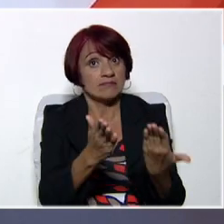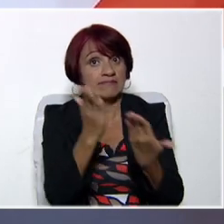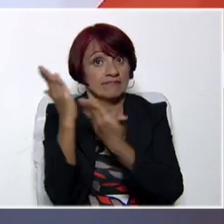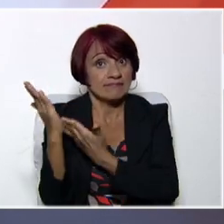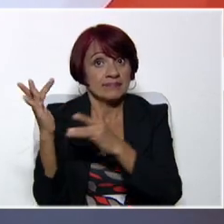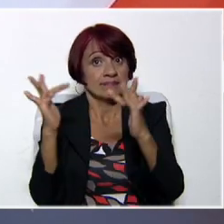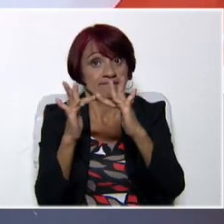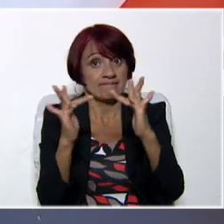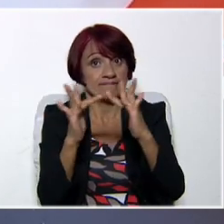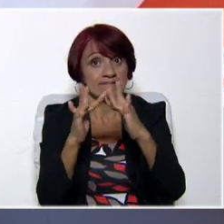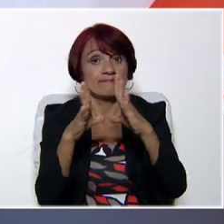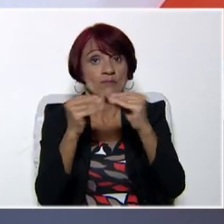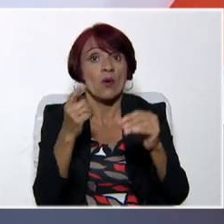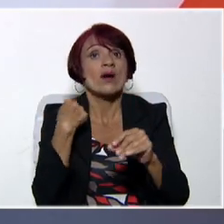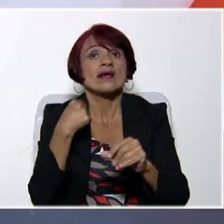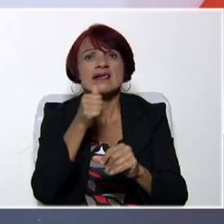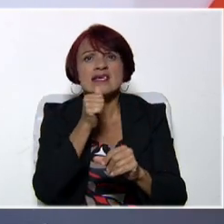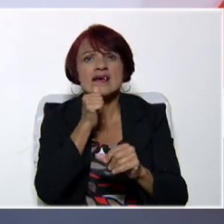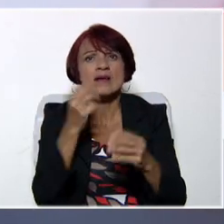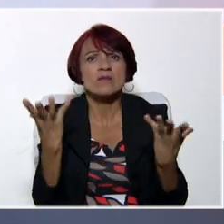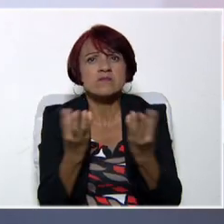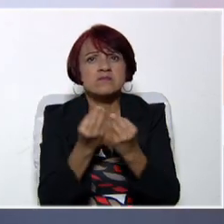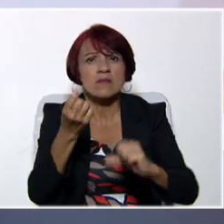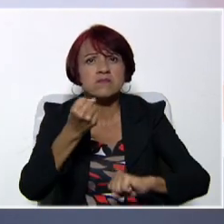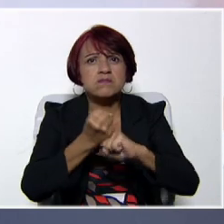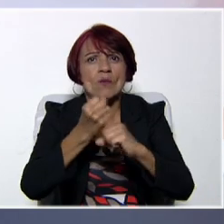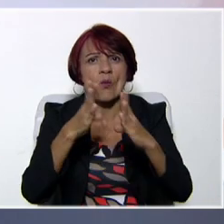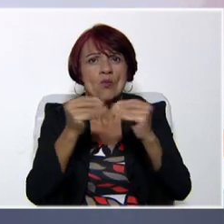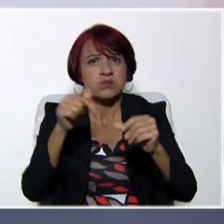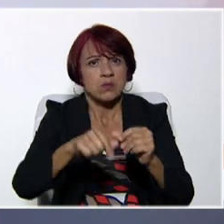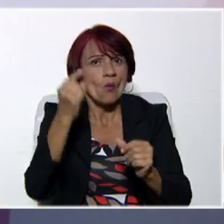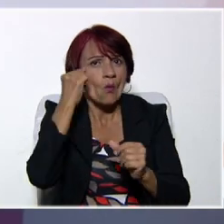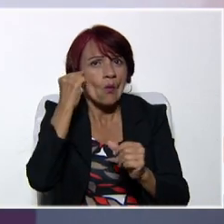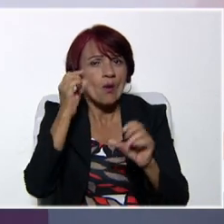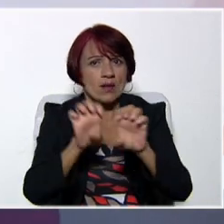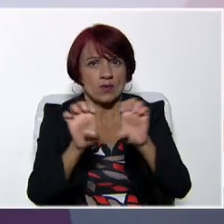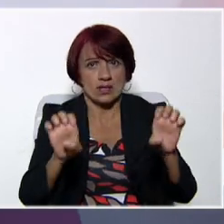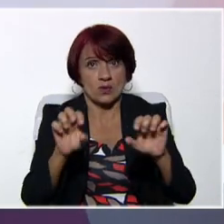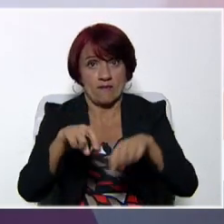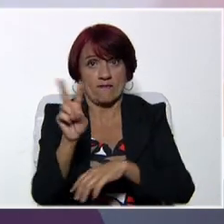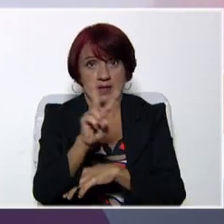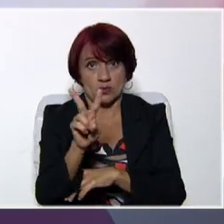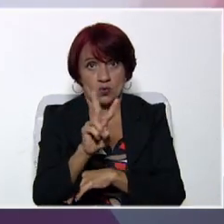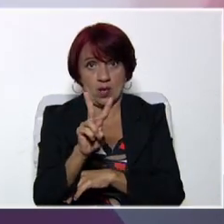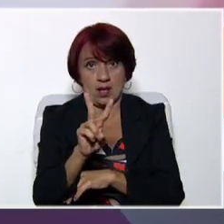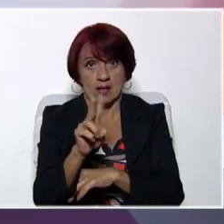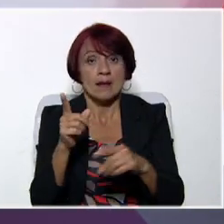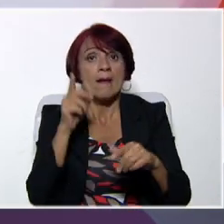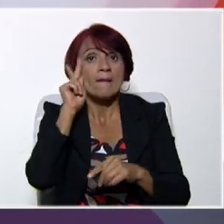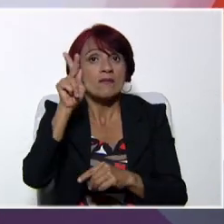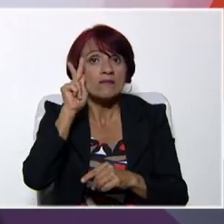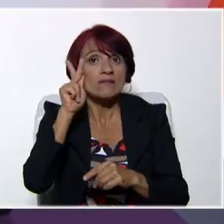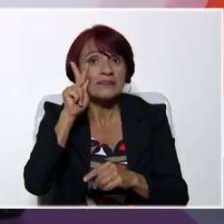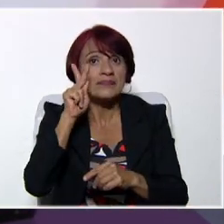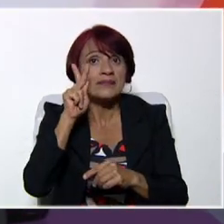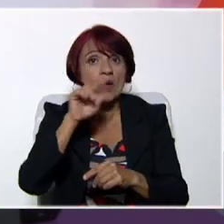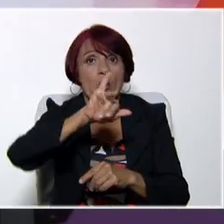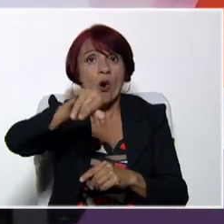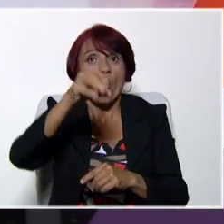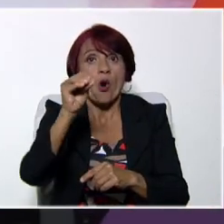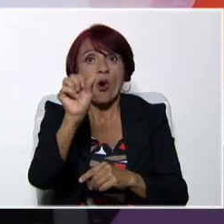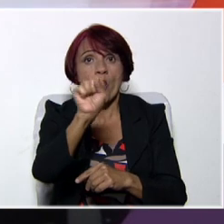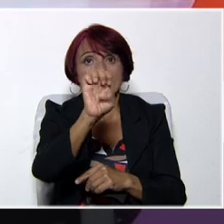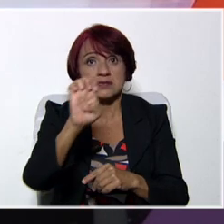yo quiero comentarles quiénes nos van a acompañar hoy acá en el canal educativo de Venezuela y se trata del profesor José Muñoz